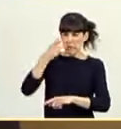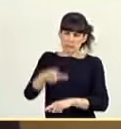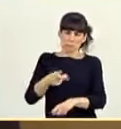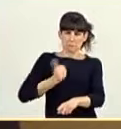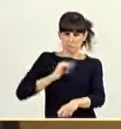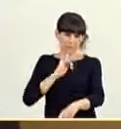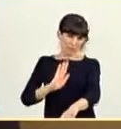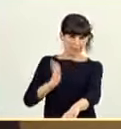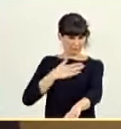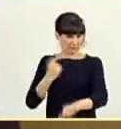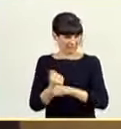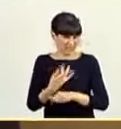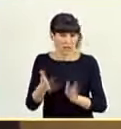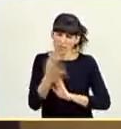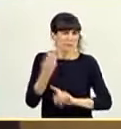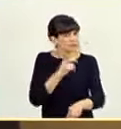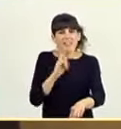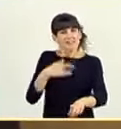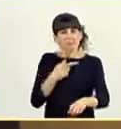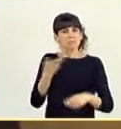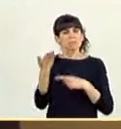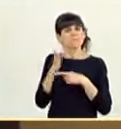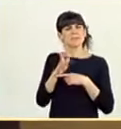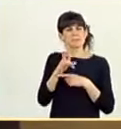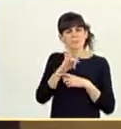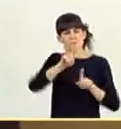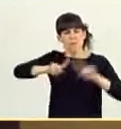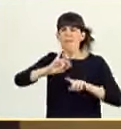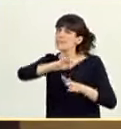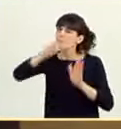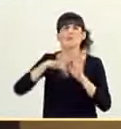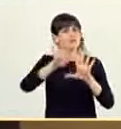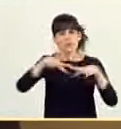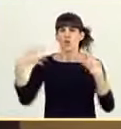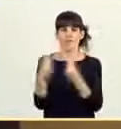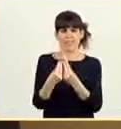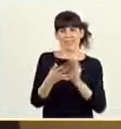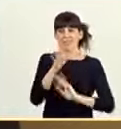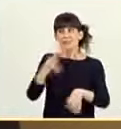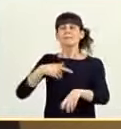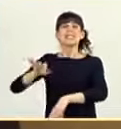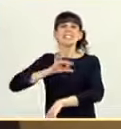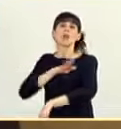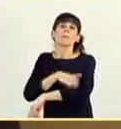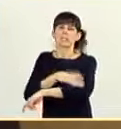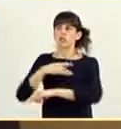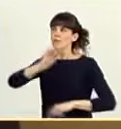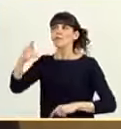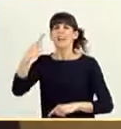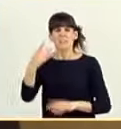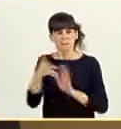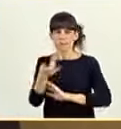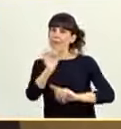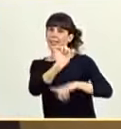Creo que debemos afrontar la problemática desde una totalidad, desde una globalidad. Por lo tanto, señor ministro, le preguntamos si va a